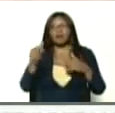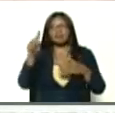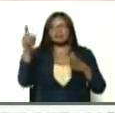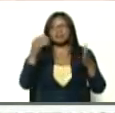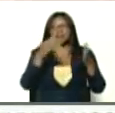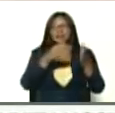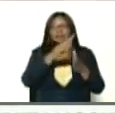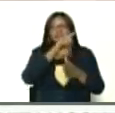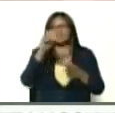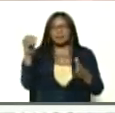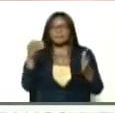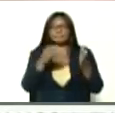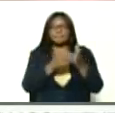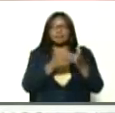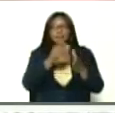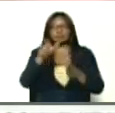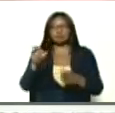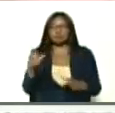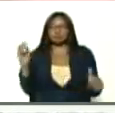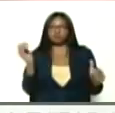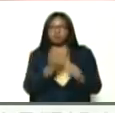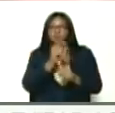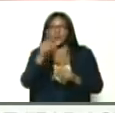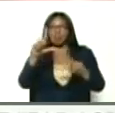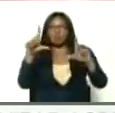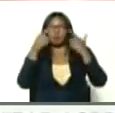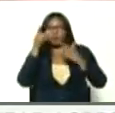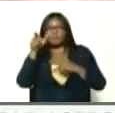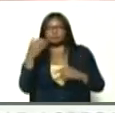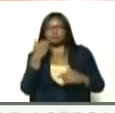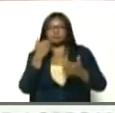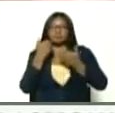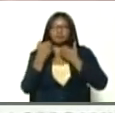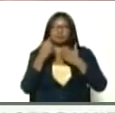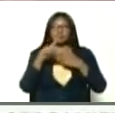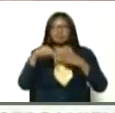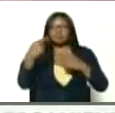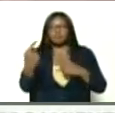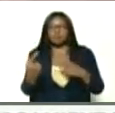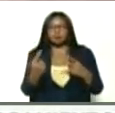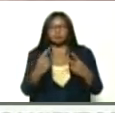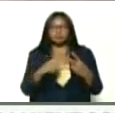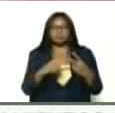y detectamos, caso en La Guaira, y luego el caso,